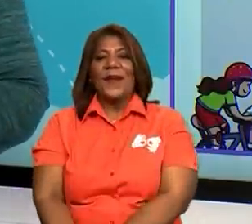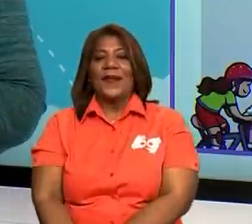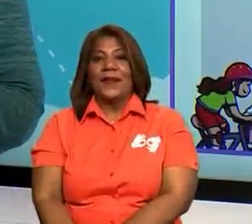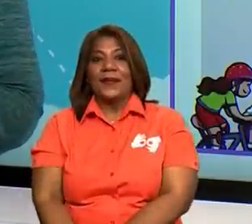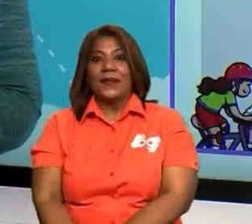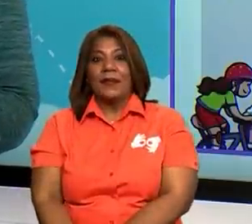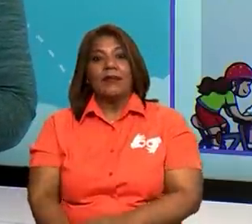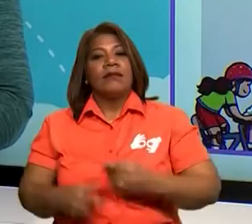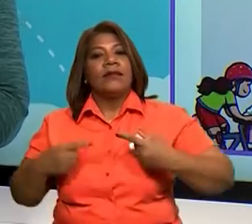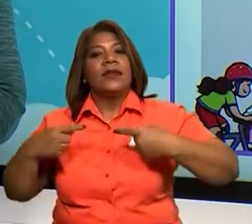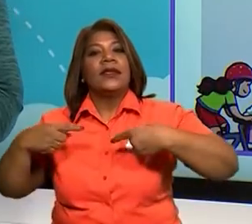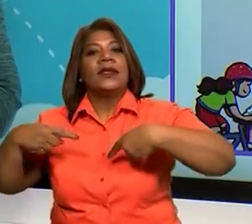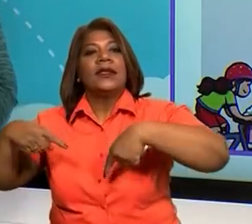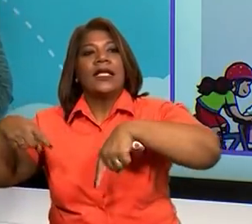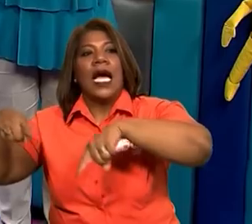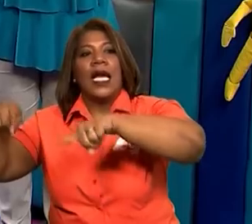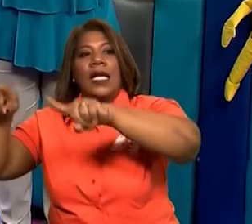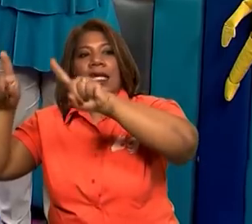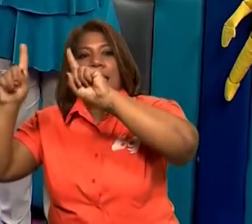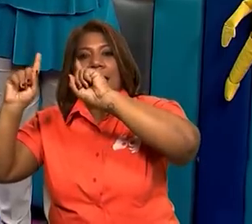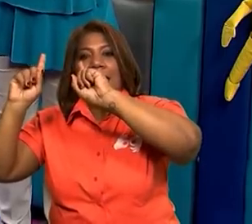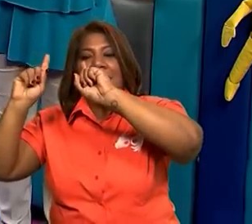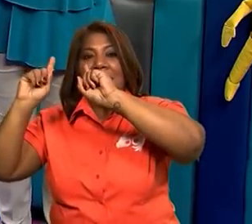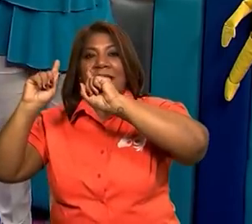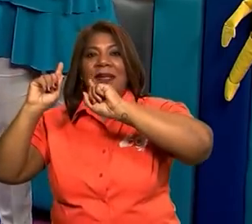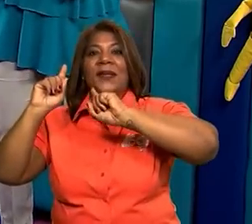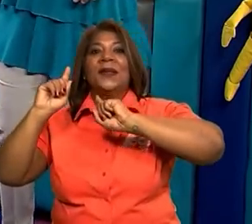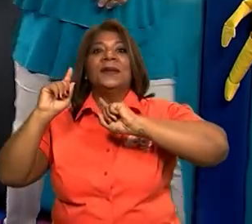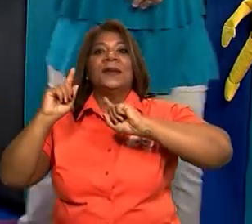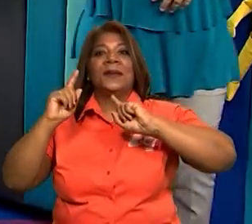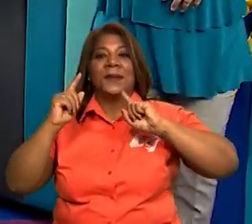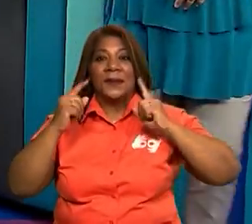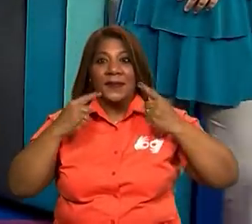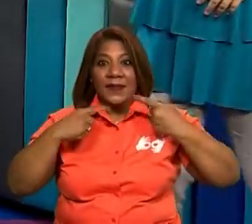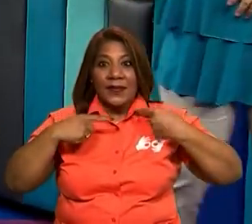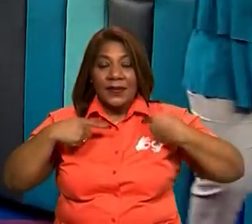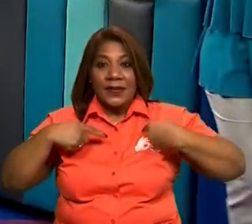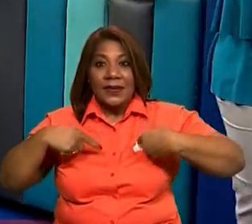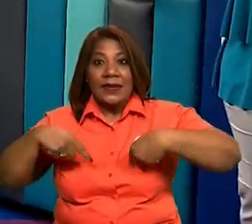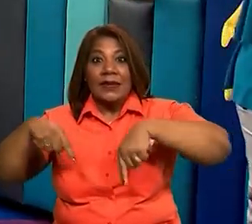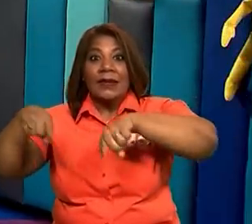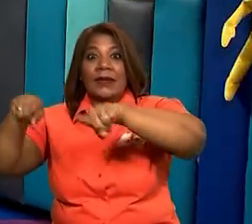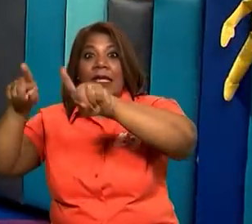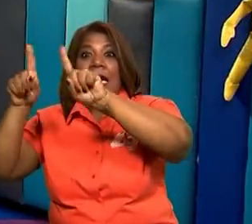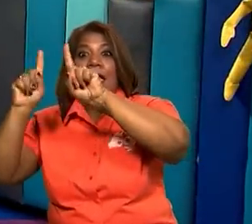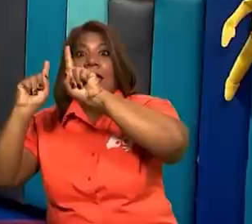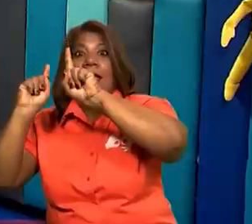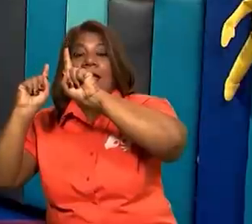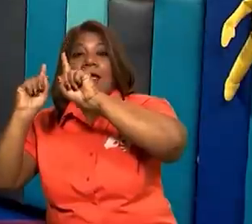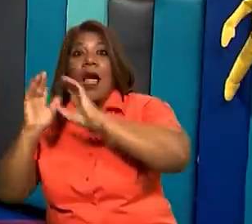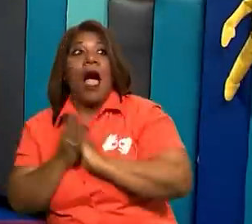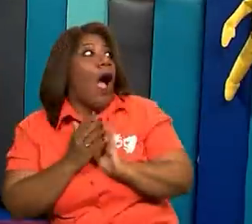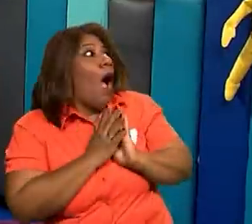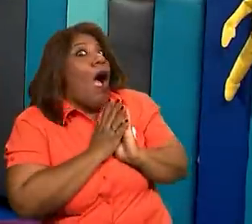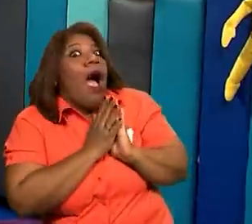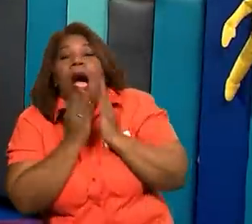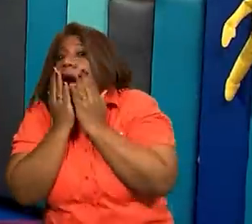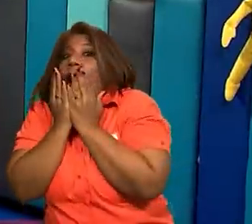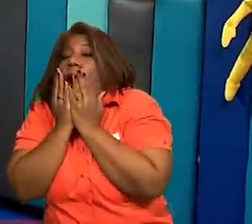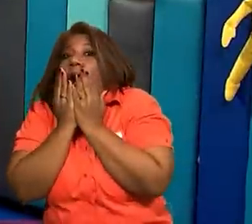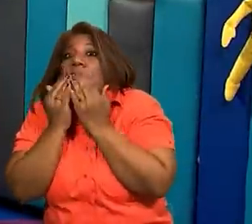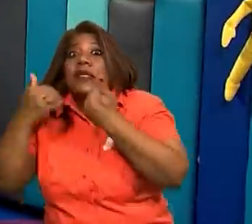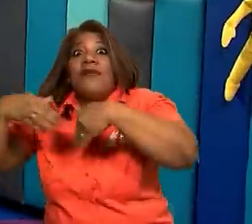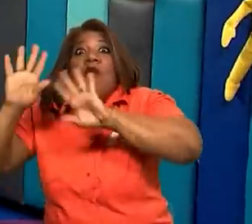salir, salir, y salimos. Muy